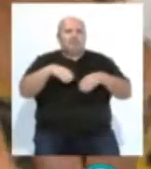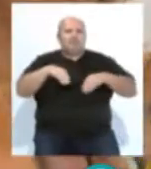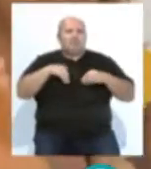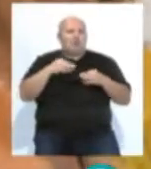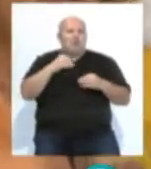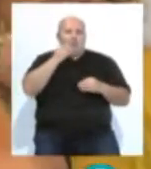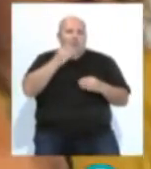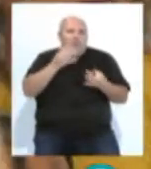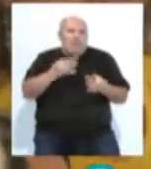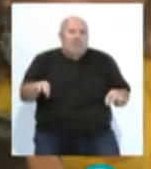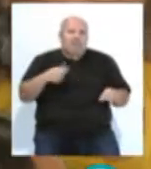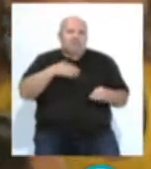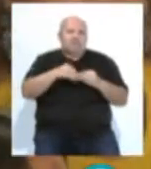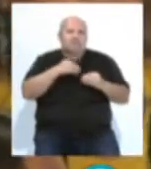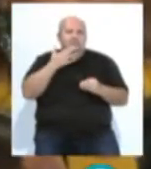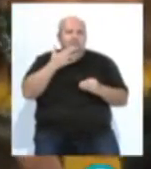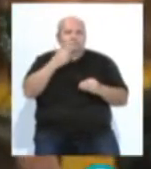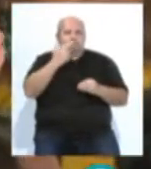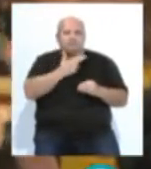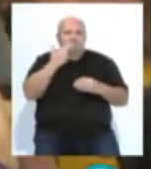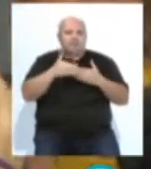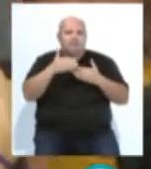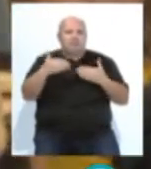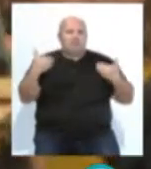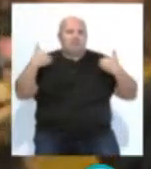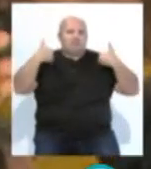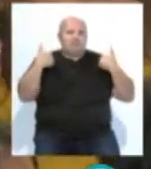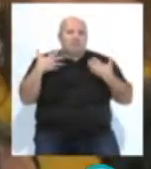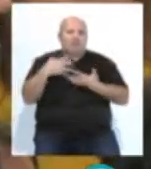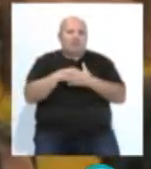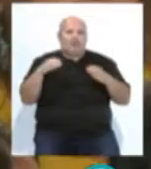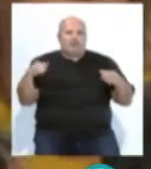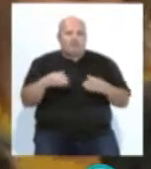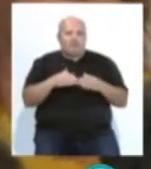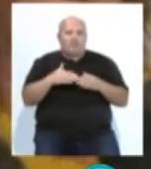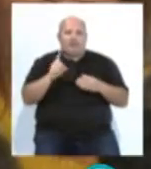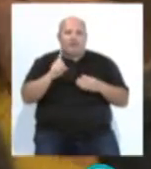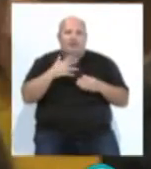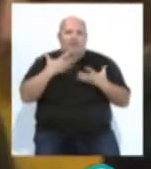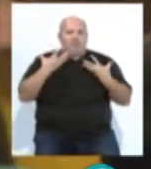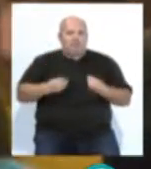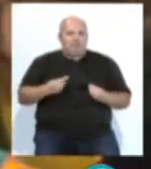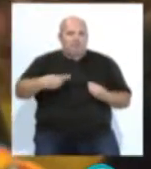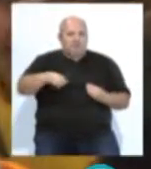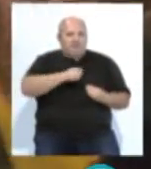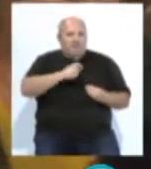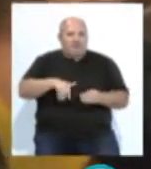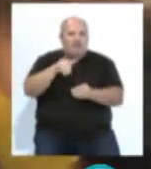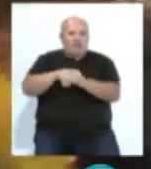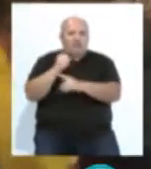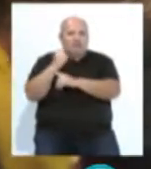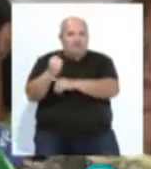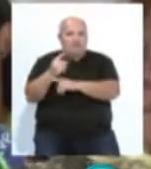con humildad el resultado de las elecciones y comprometía la responsabilidad de todo su equipo para no defraudar a los gaditanos que les habían